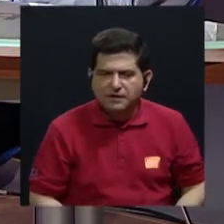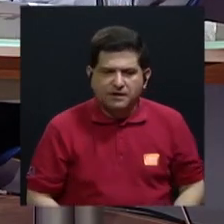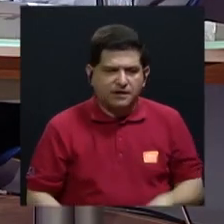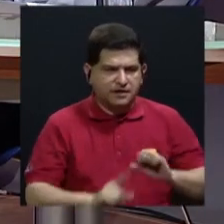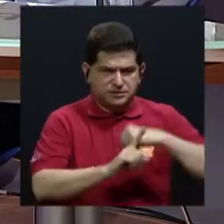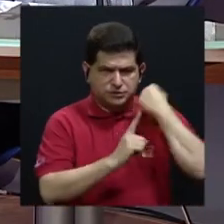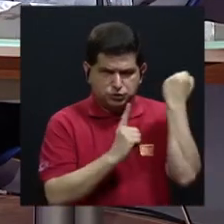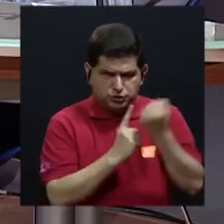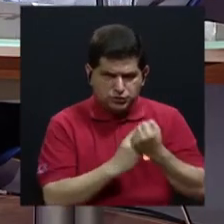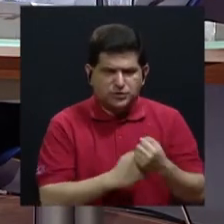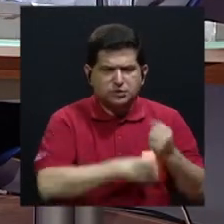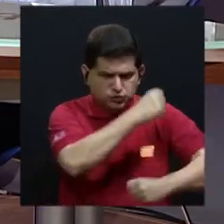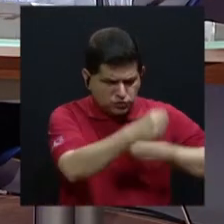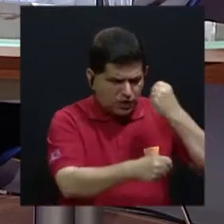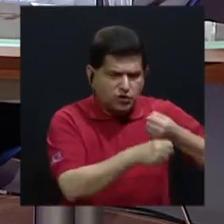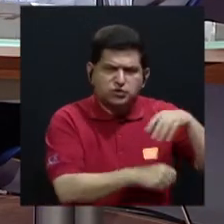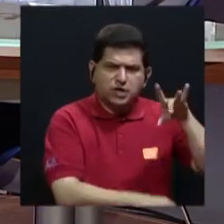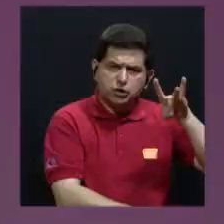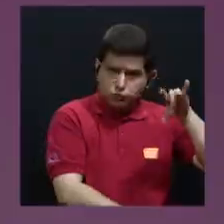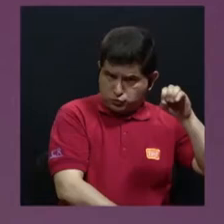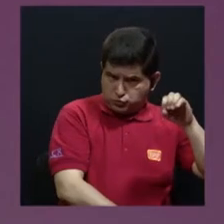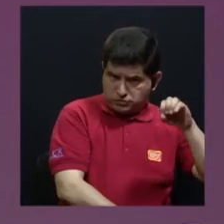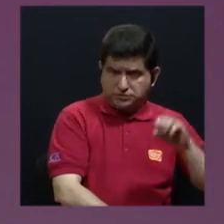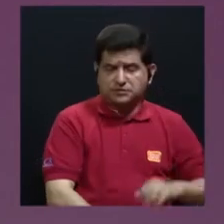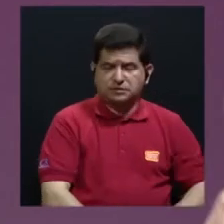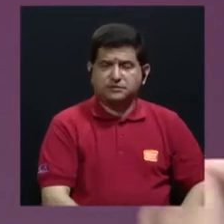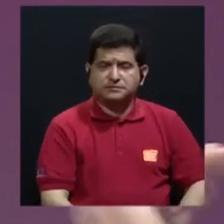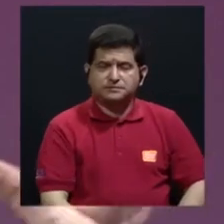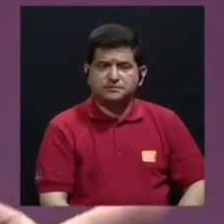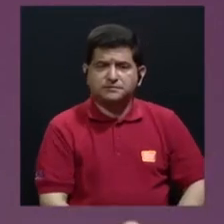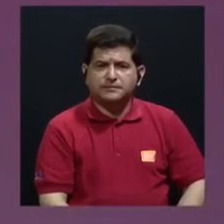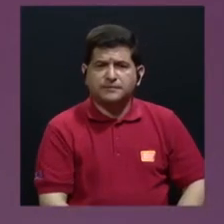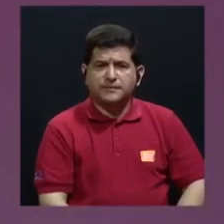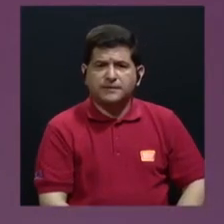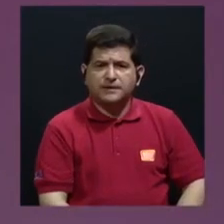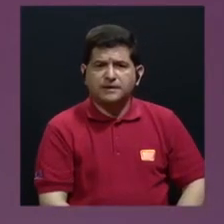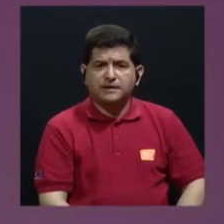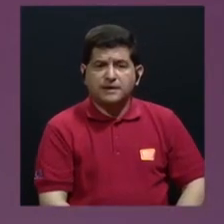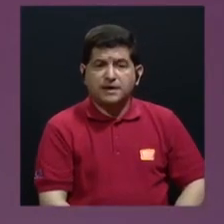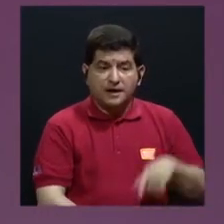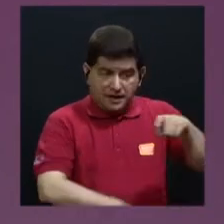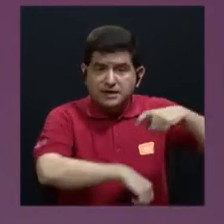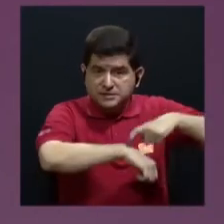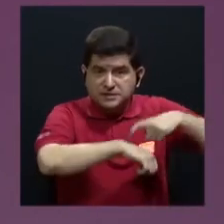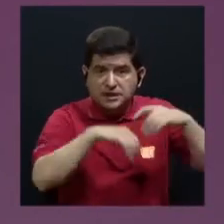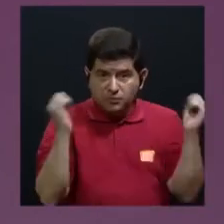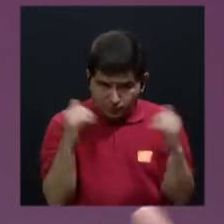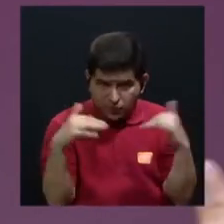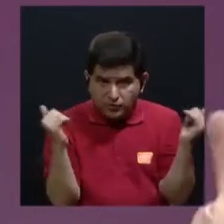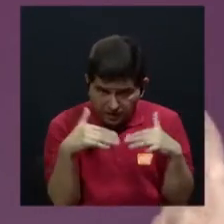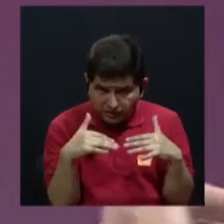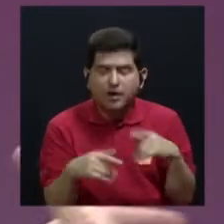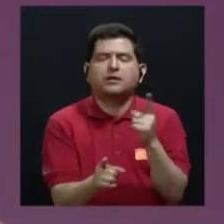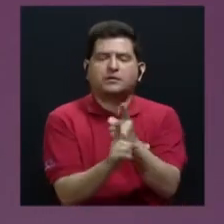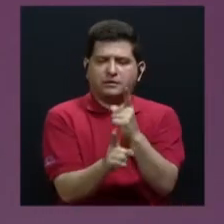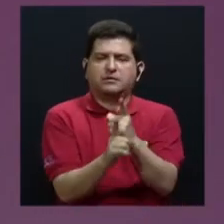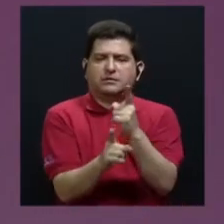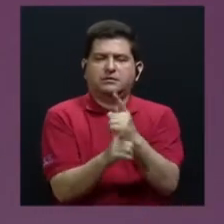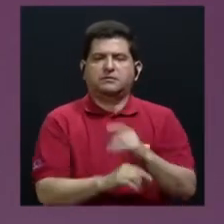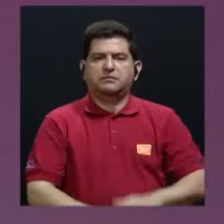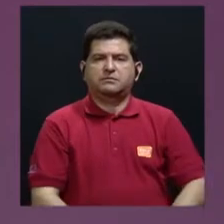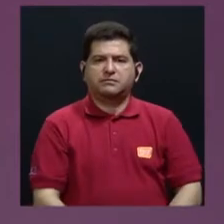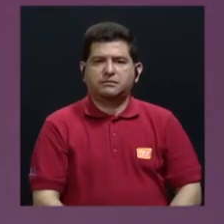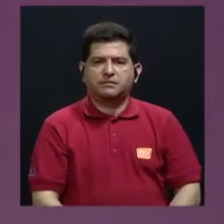produce en la década de los 80, eso quiere decir en medio de la guerra. Así es. O sea que estos